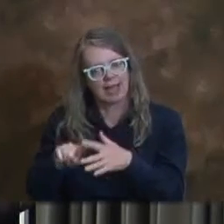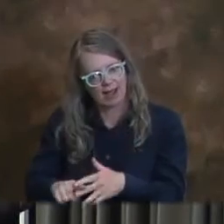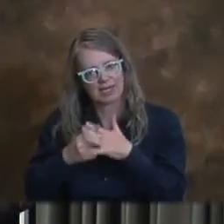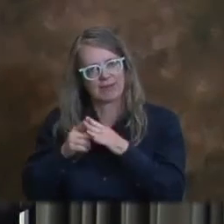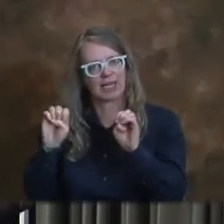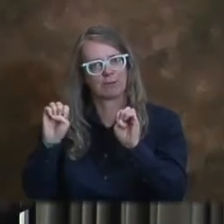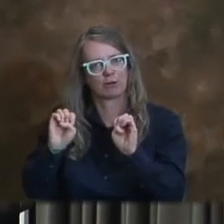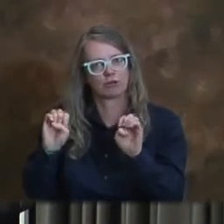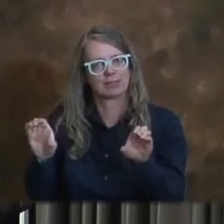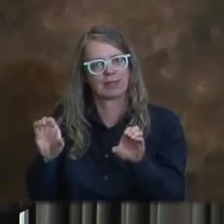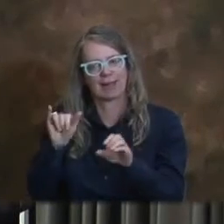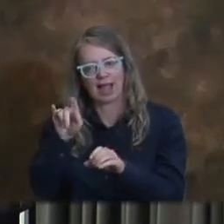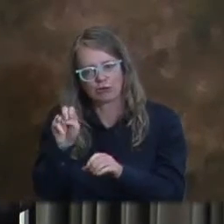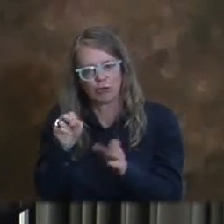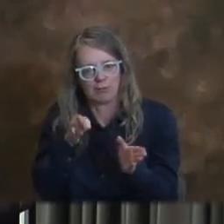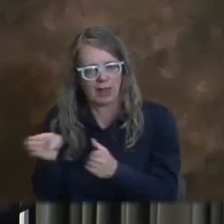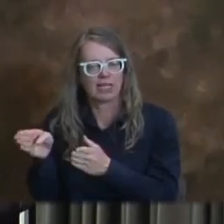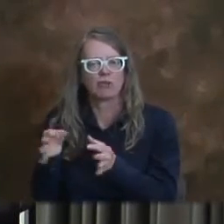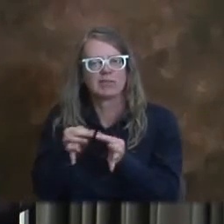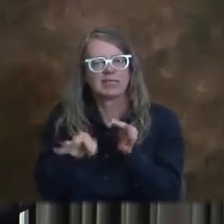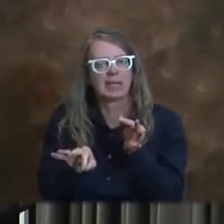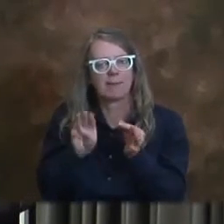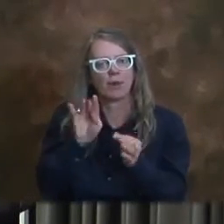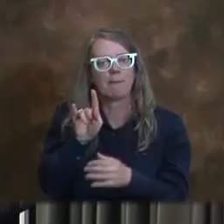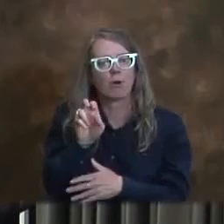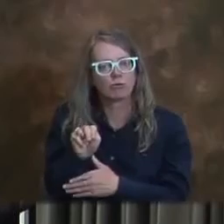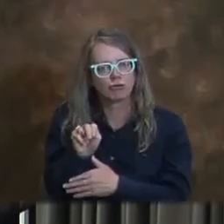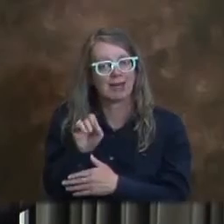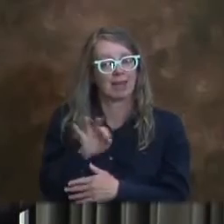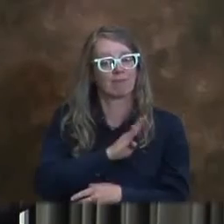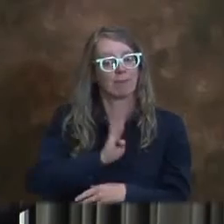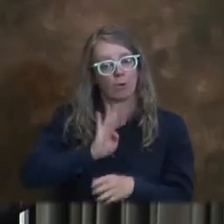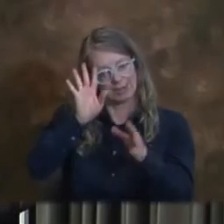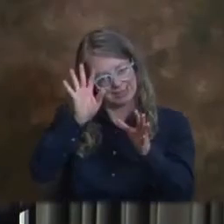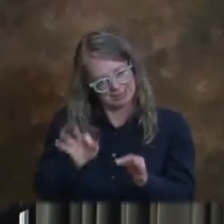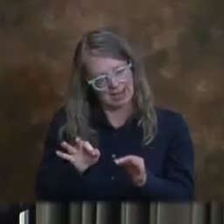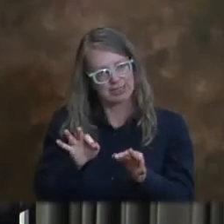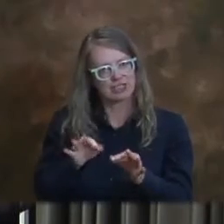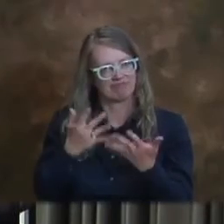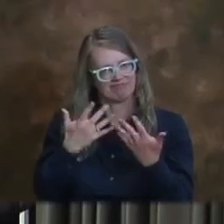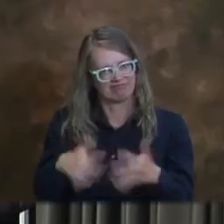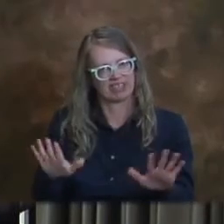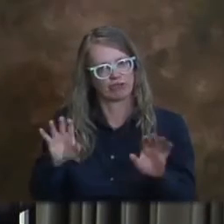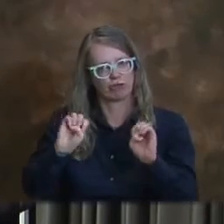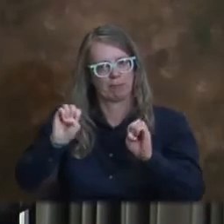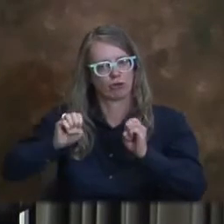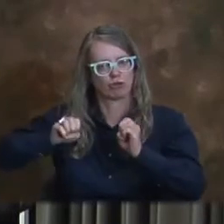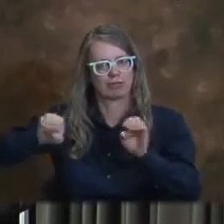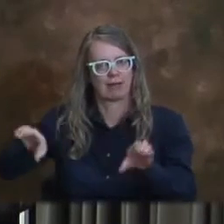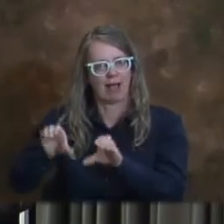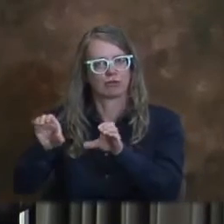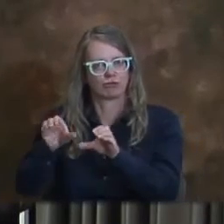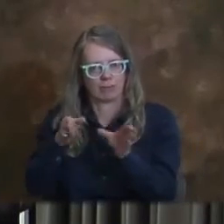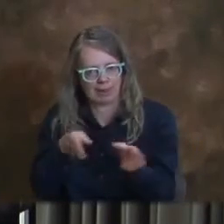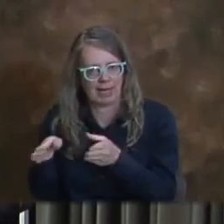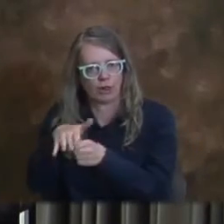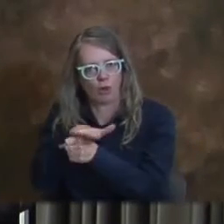simplemente sería una moción. Si el consejo decide rescindir el plan de emergencia,